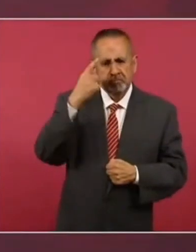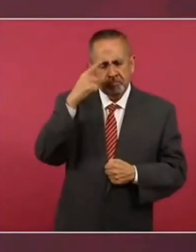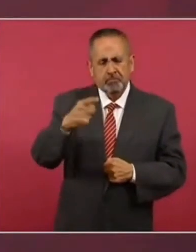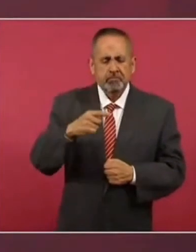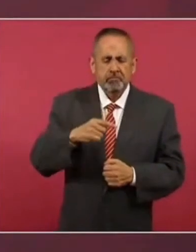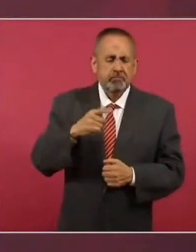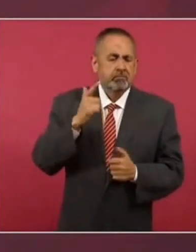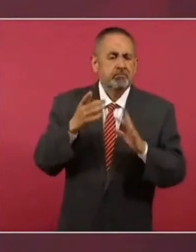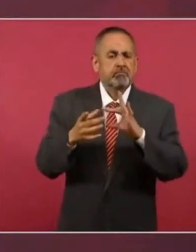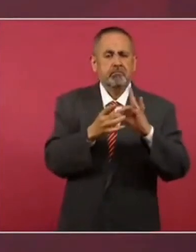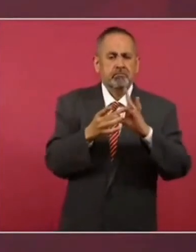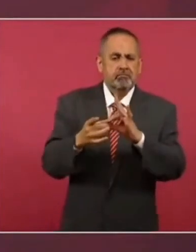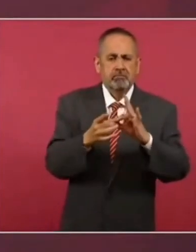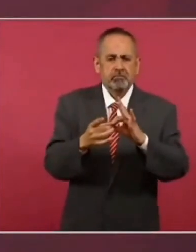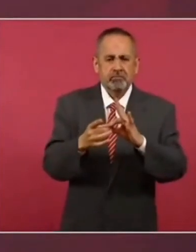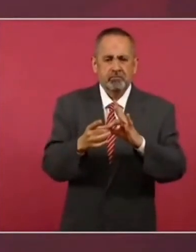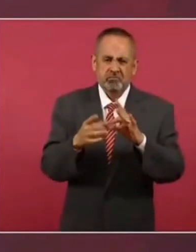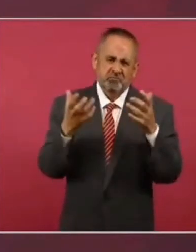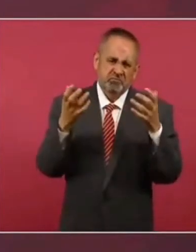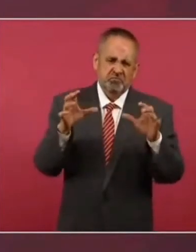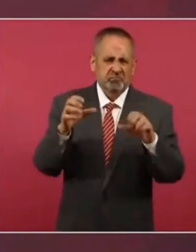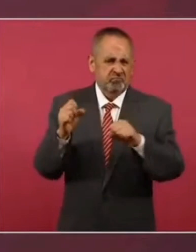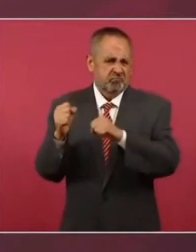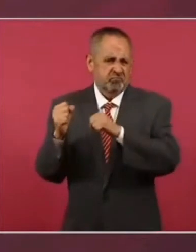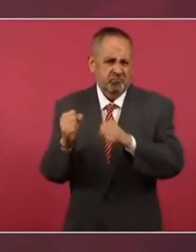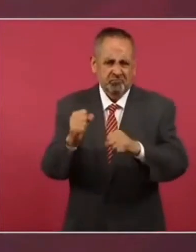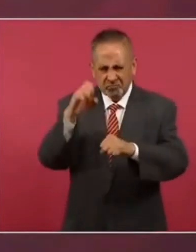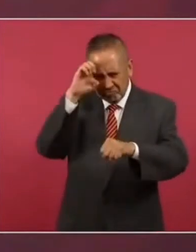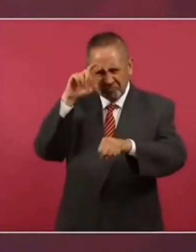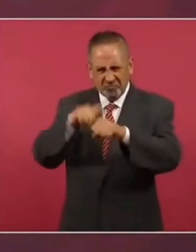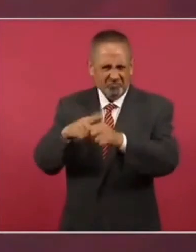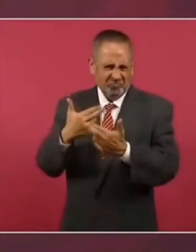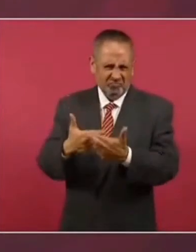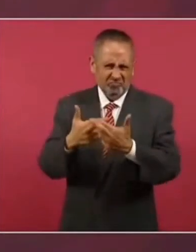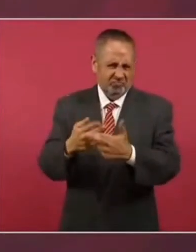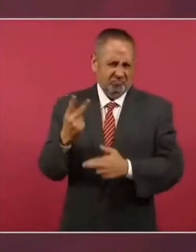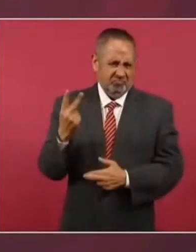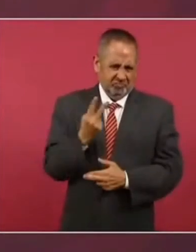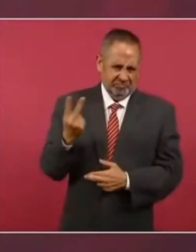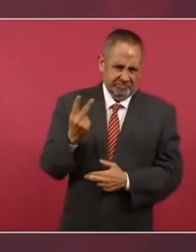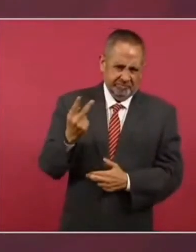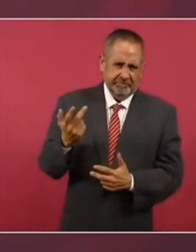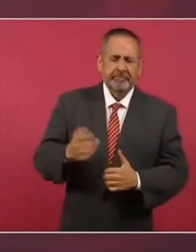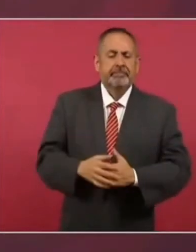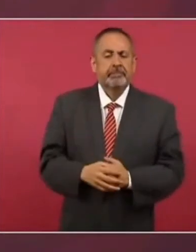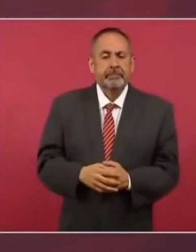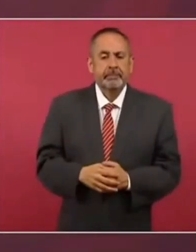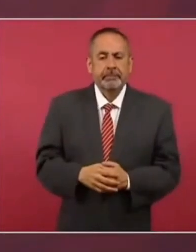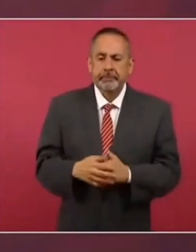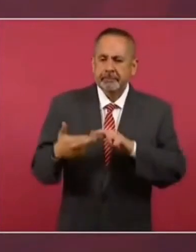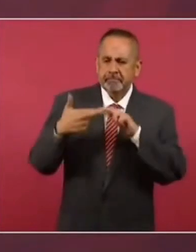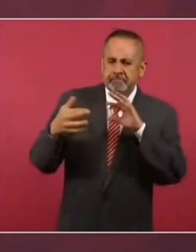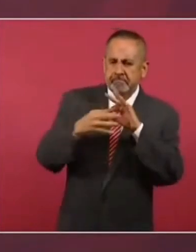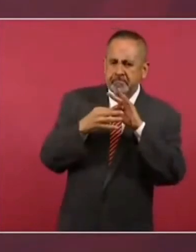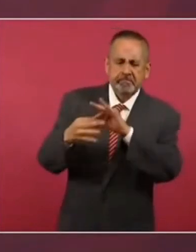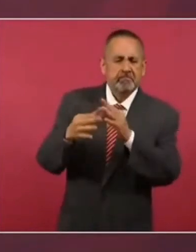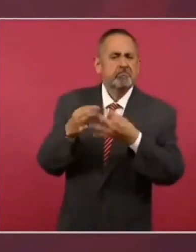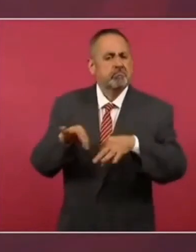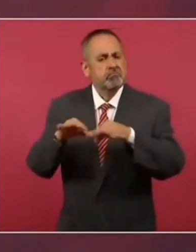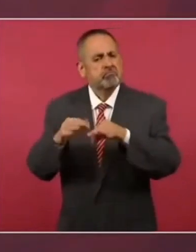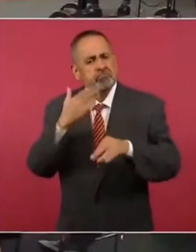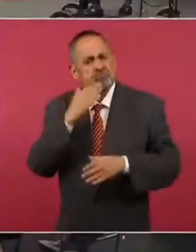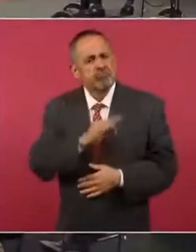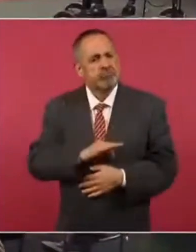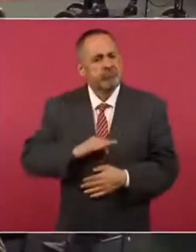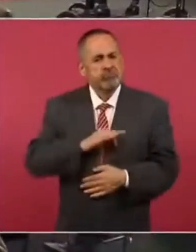nos gusta llamar dos superpotencias culturales. La cooperación bilateral vive un momento especialmente feliz.